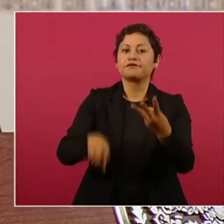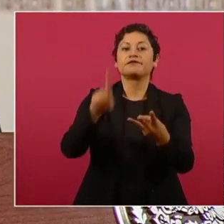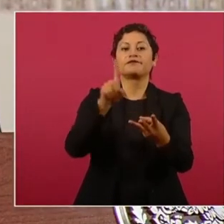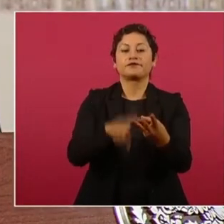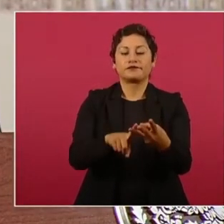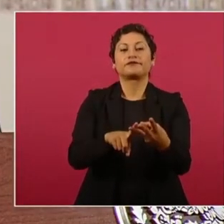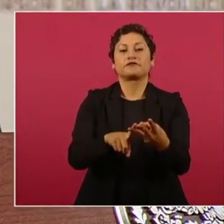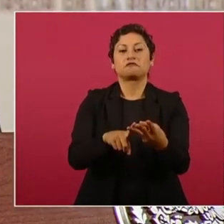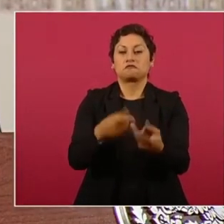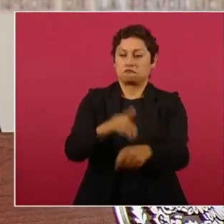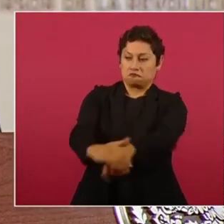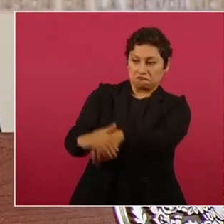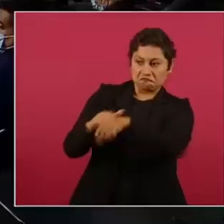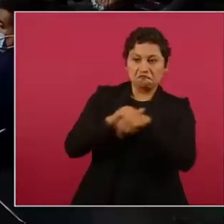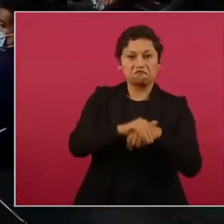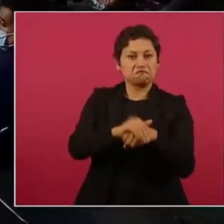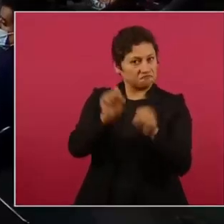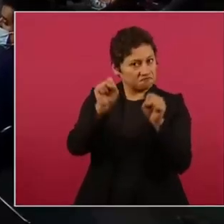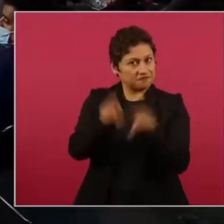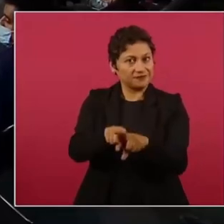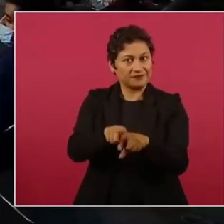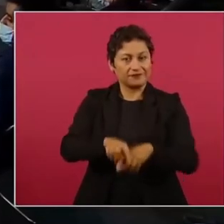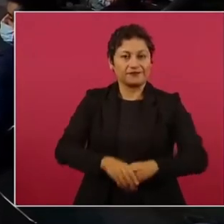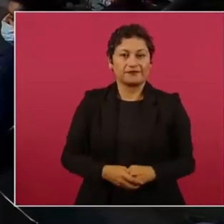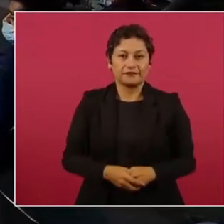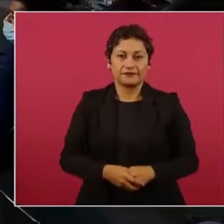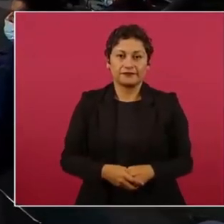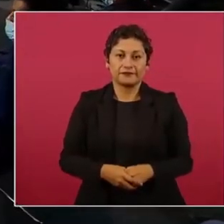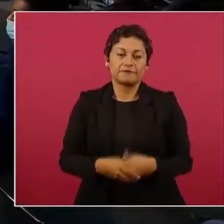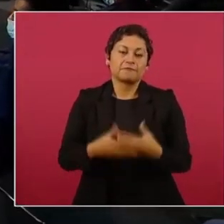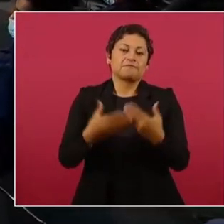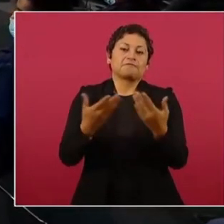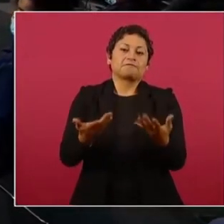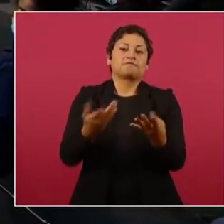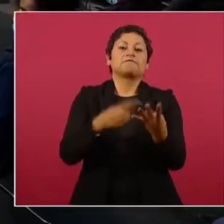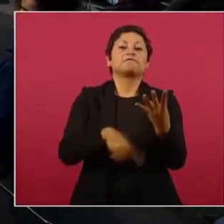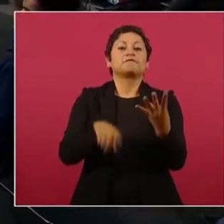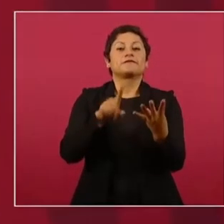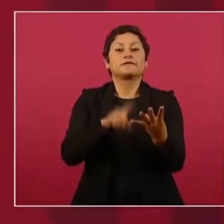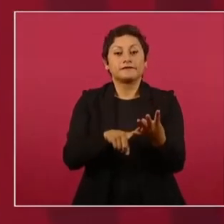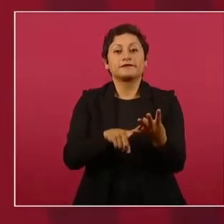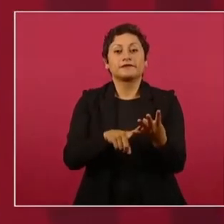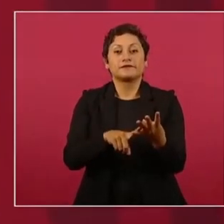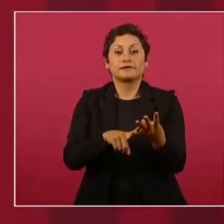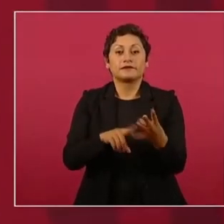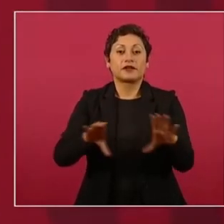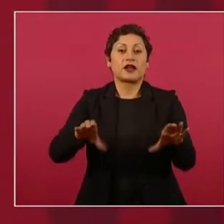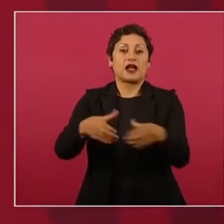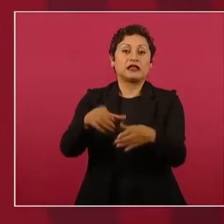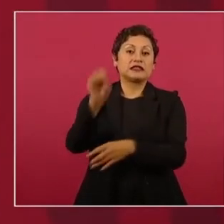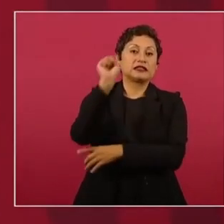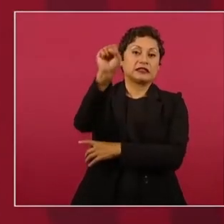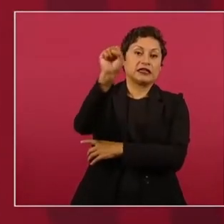con nuestros amigos, tiene que haber democracia democracia en los sindicatos,